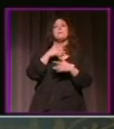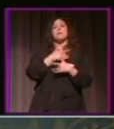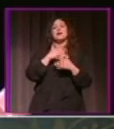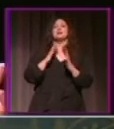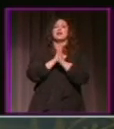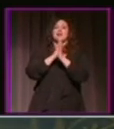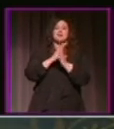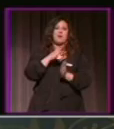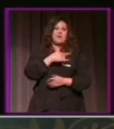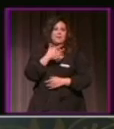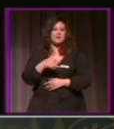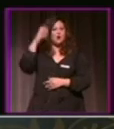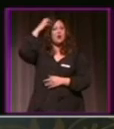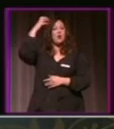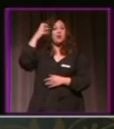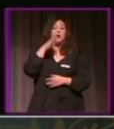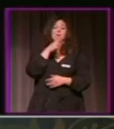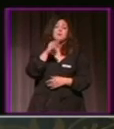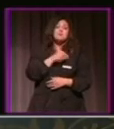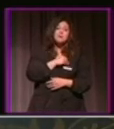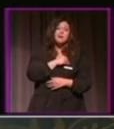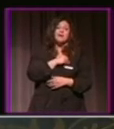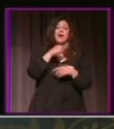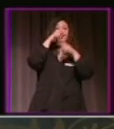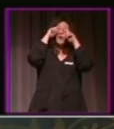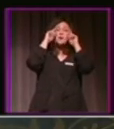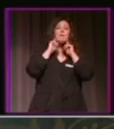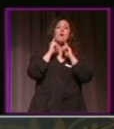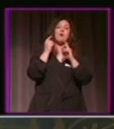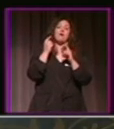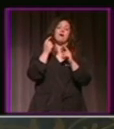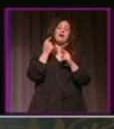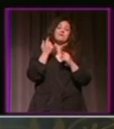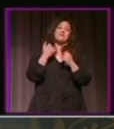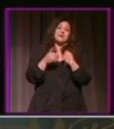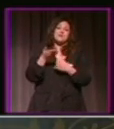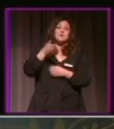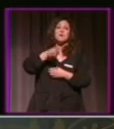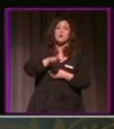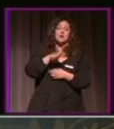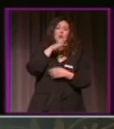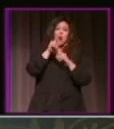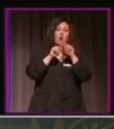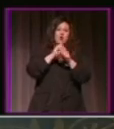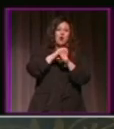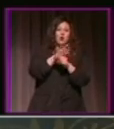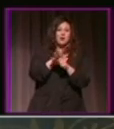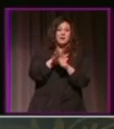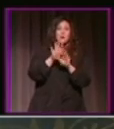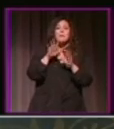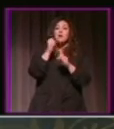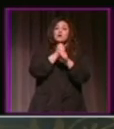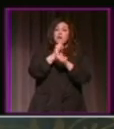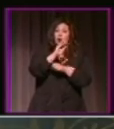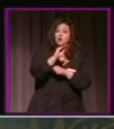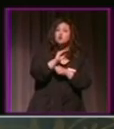esa gratitud que le debemos al pregonero por el esfuerzo tremendo que ha hecho en pregonarnos la Semana Santa y de una